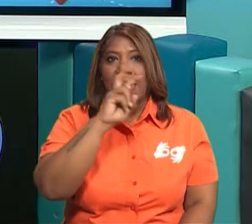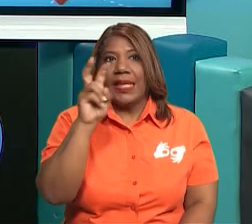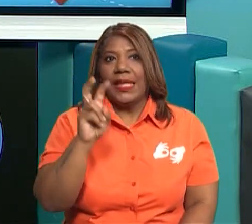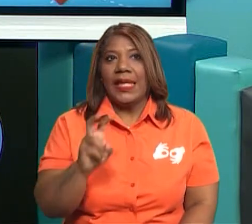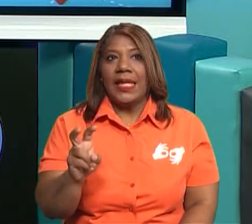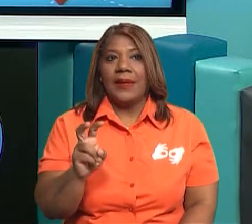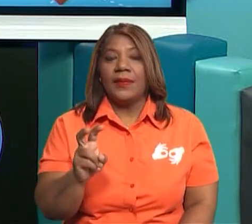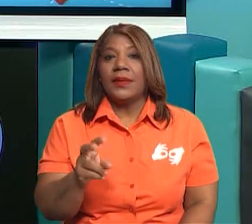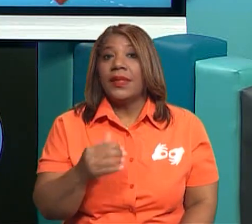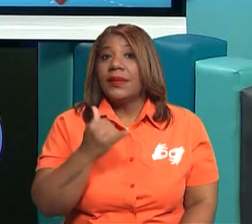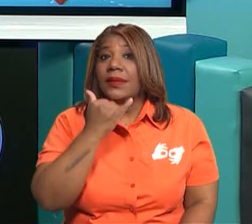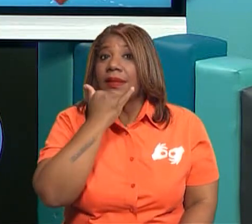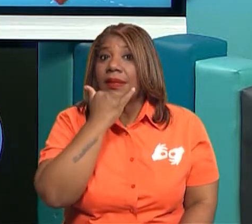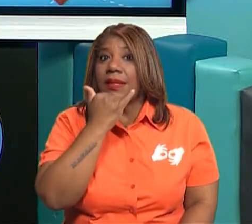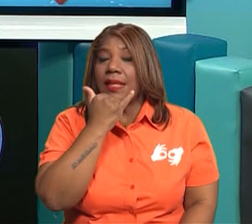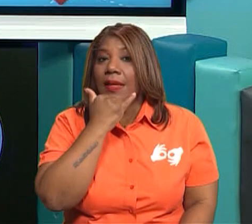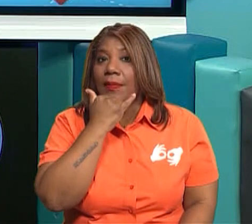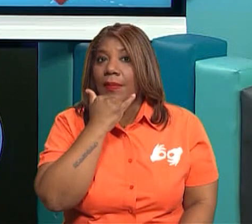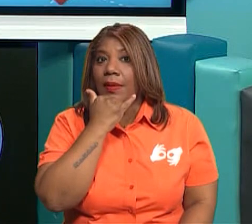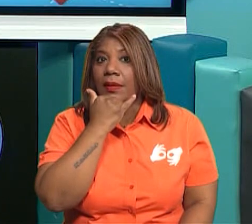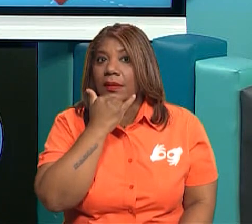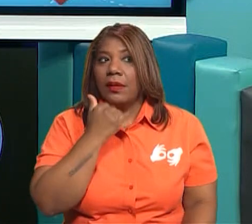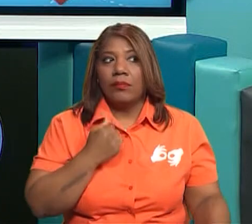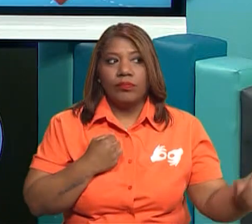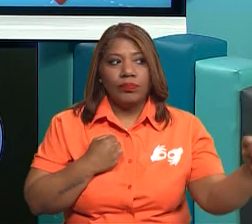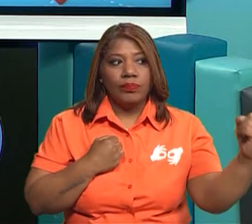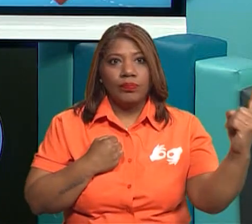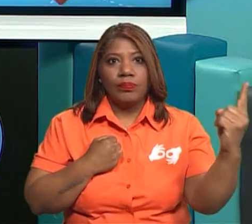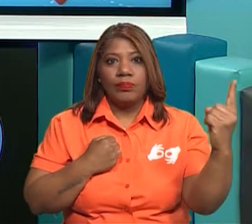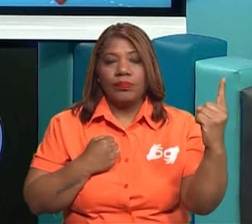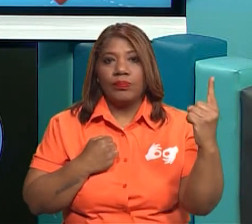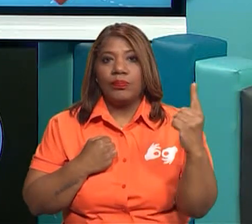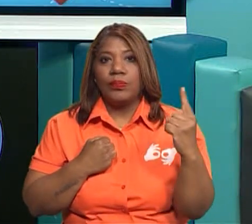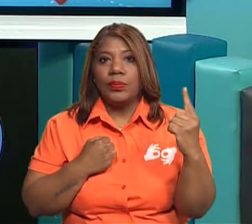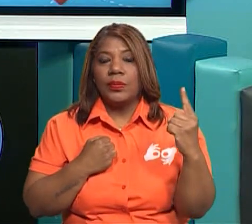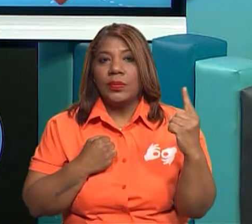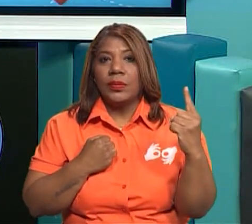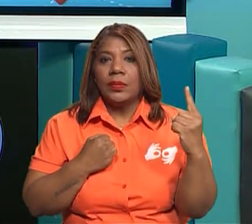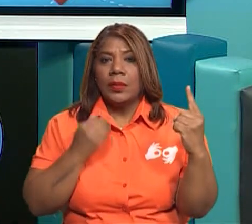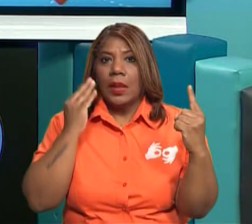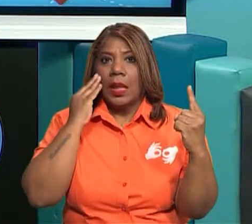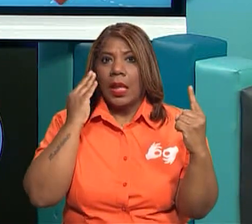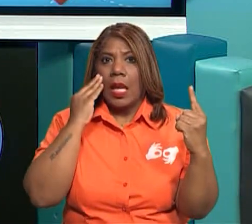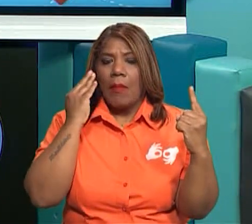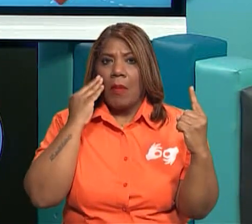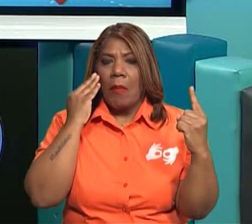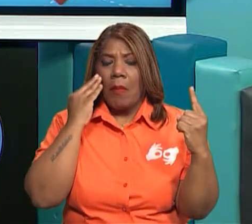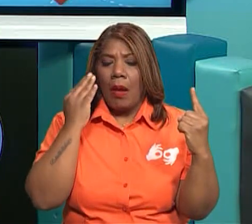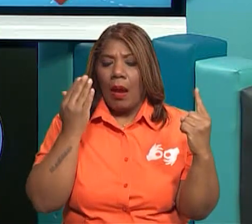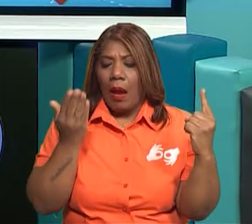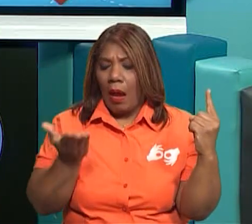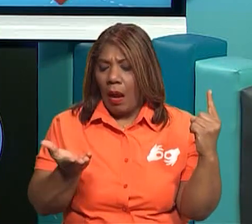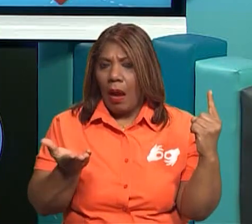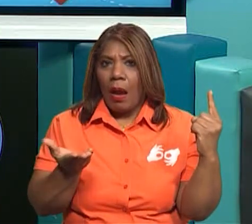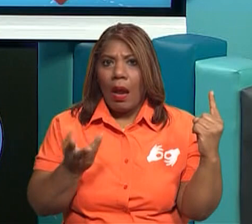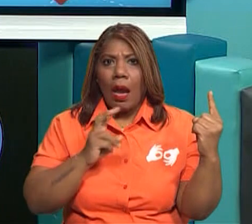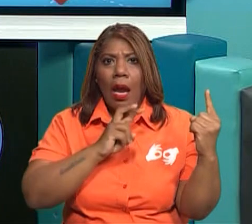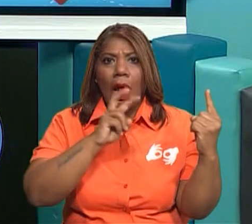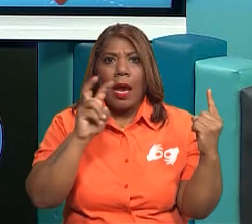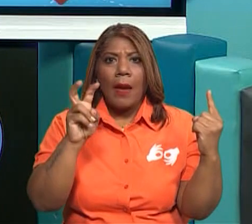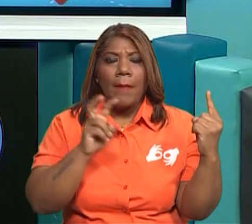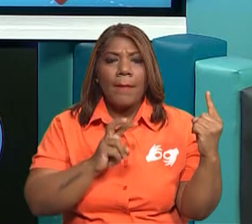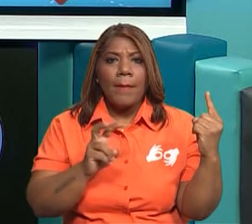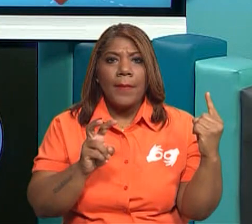¿Y qué va a pasar entonces cuando llega tu mamá y tu mamá en vez de traerte un pedazo de pizza, te trae de pronto